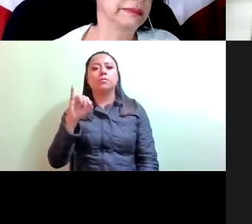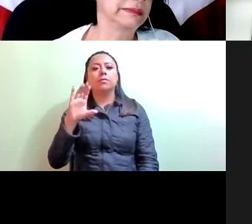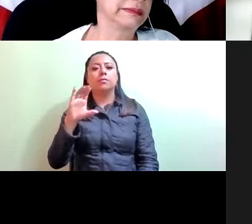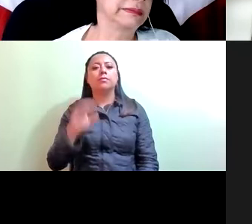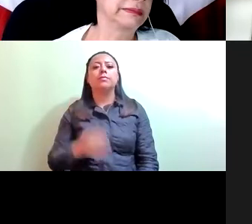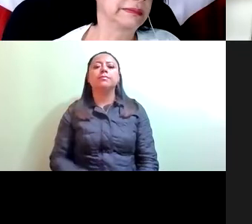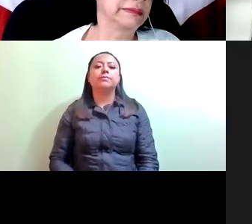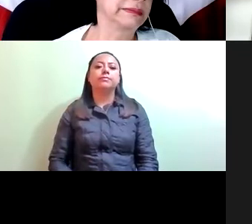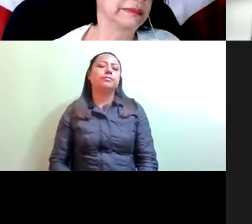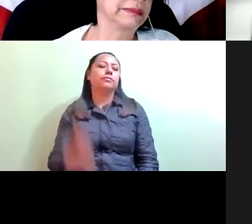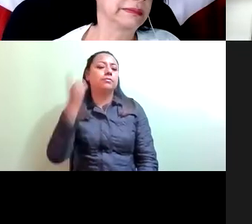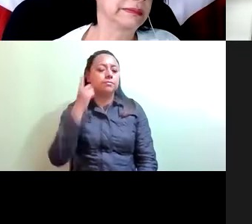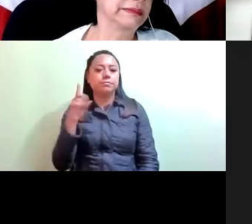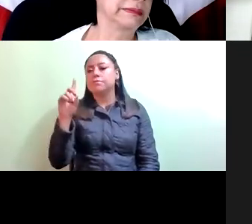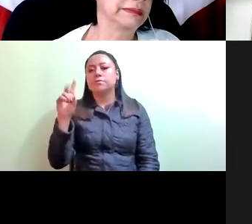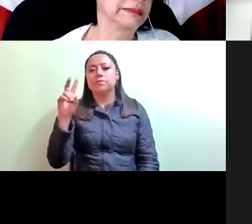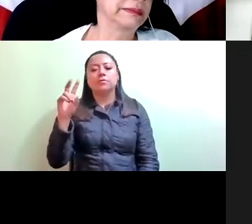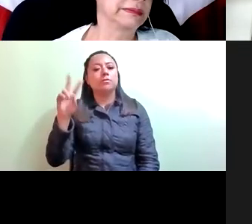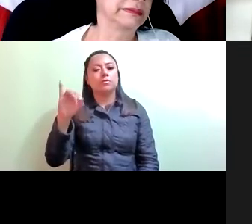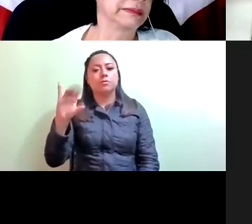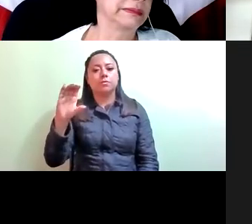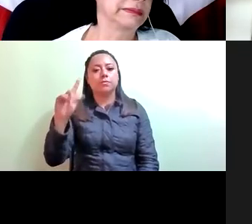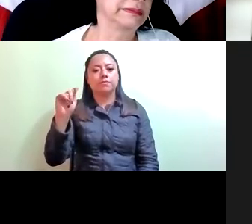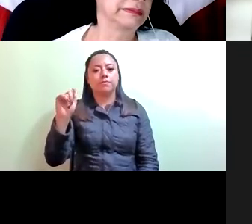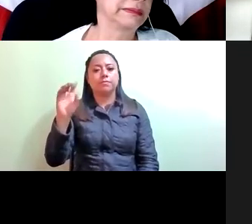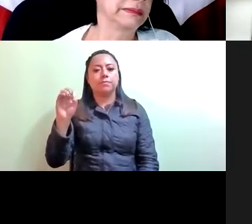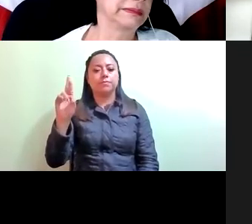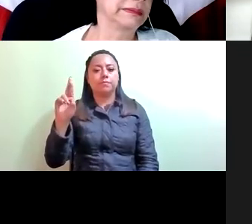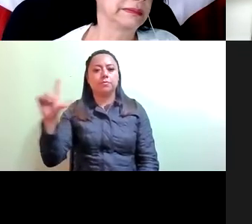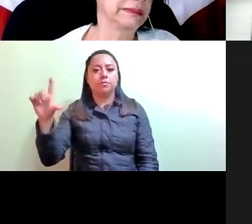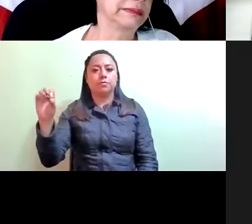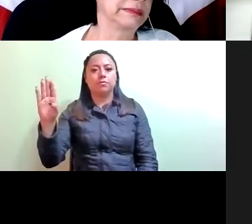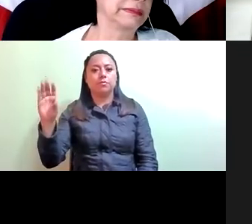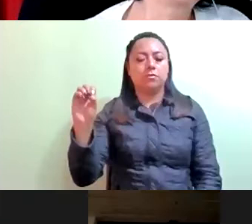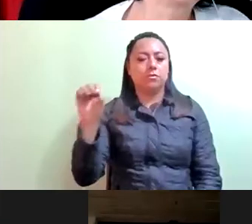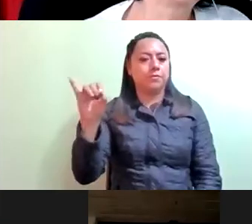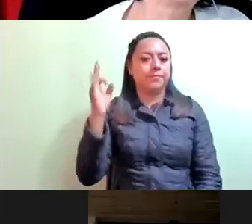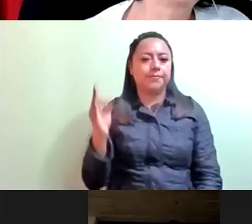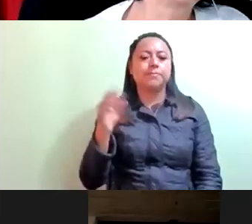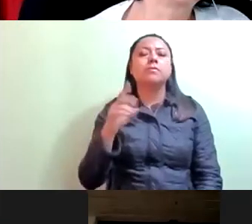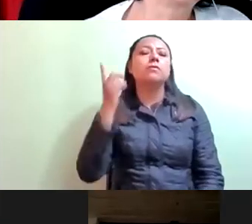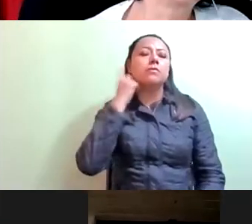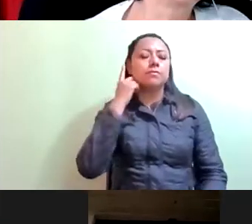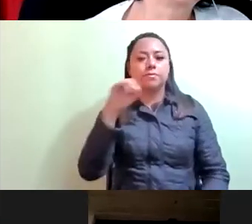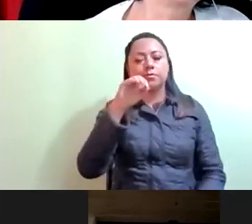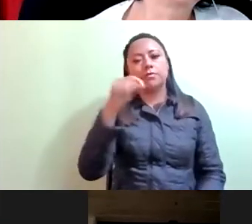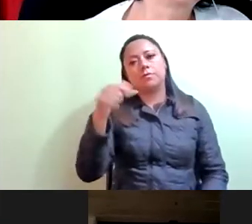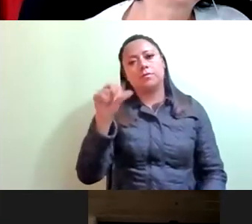Diputado Víctor Hugo Lobo Román Víctor Hugo Lobo, a favor Diputado Jorge Gaviño Ambriz Gaviño,